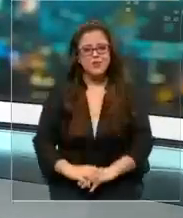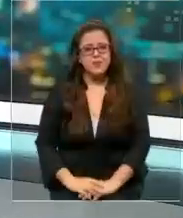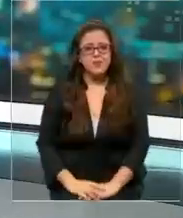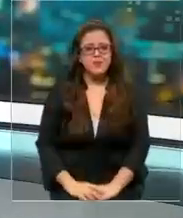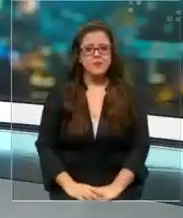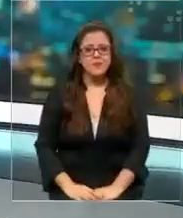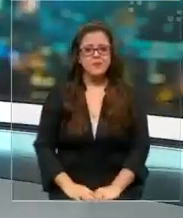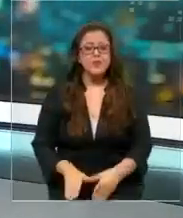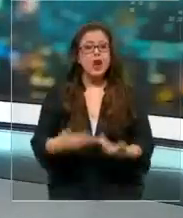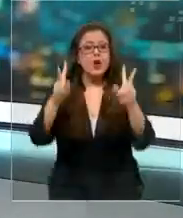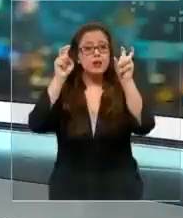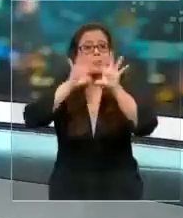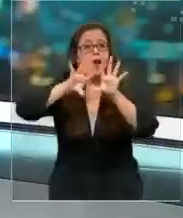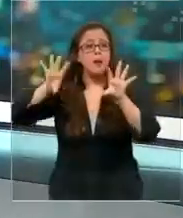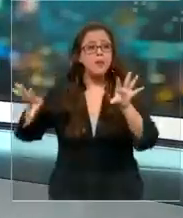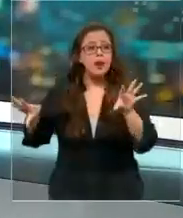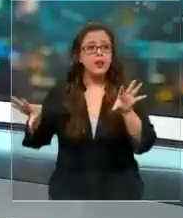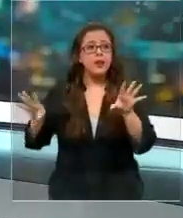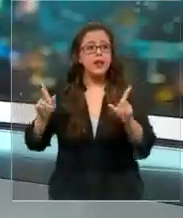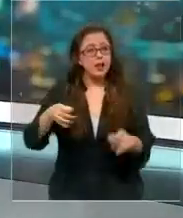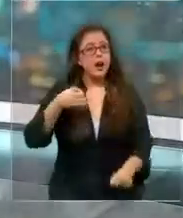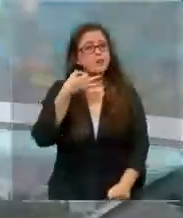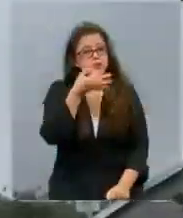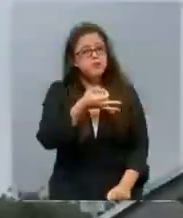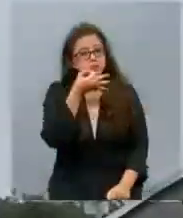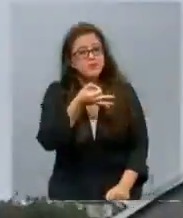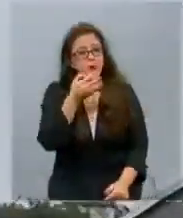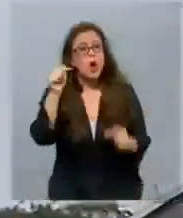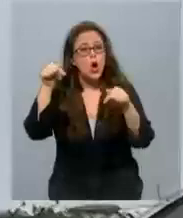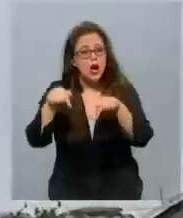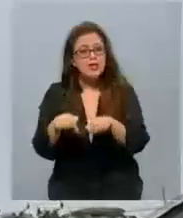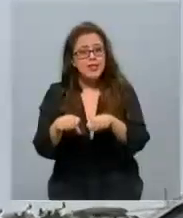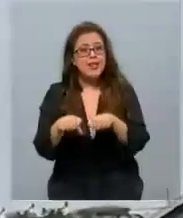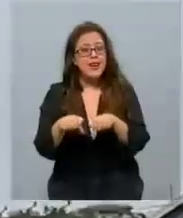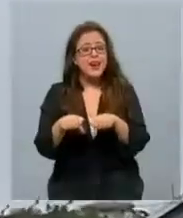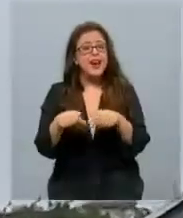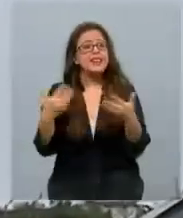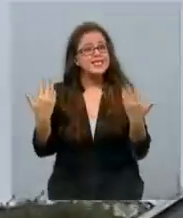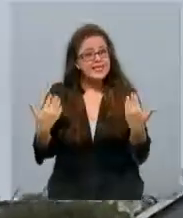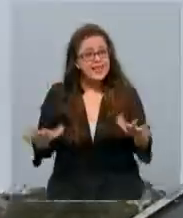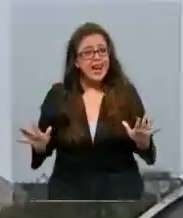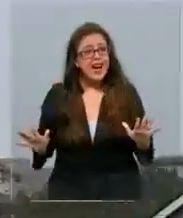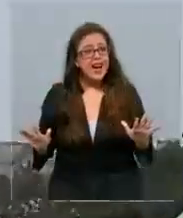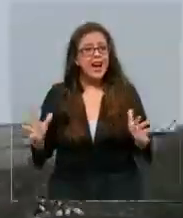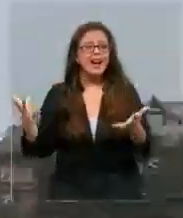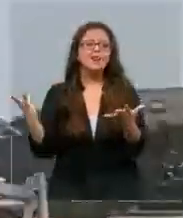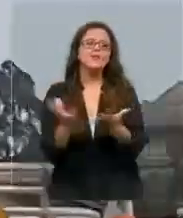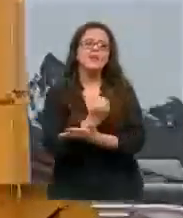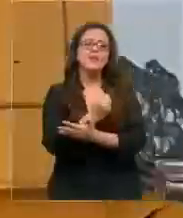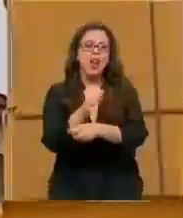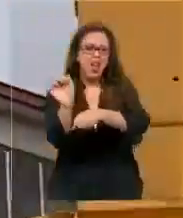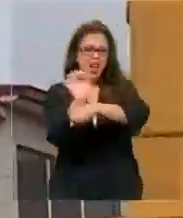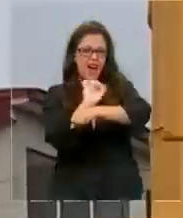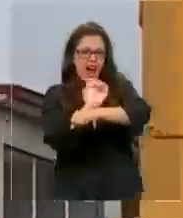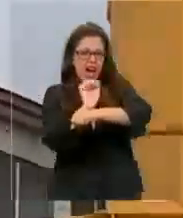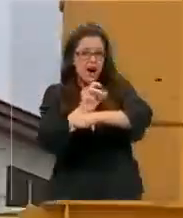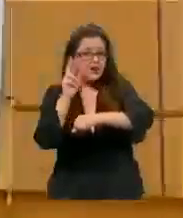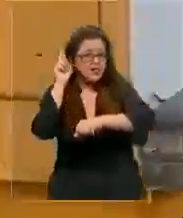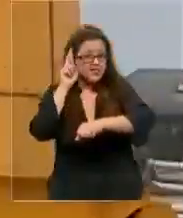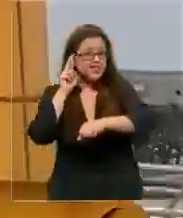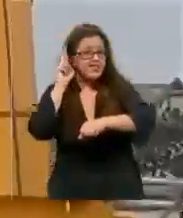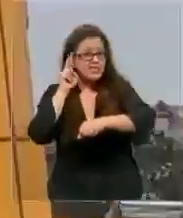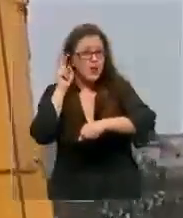Vamos a seguir con otras noticias para contarles cómo durante esta jornada finalmente se logró remover el auto que